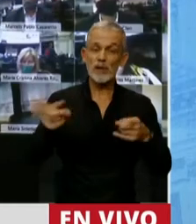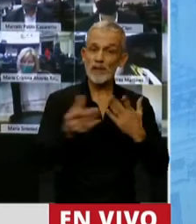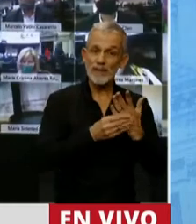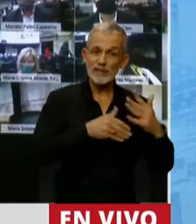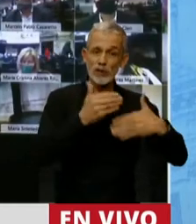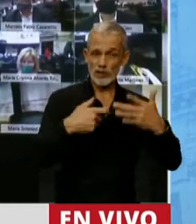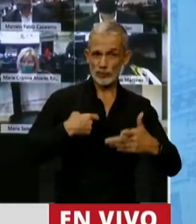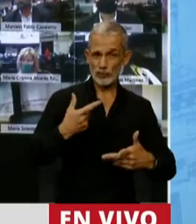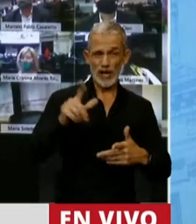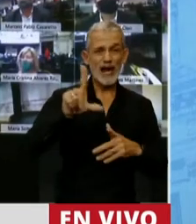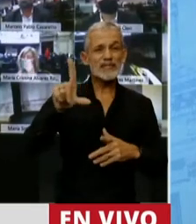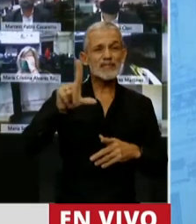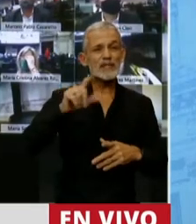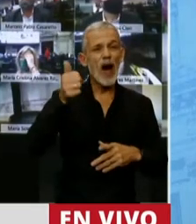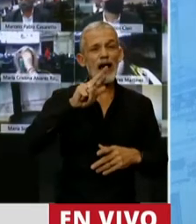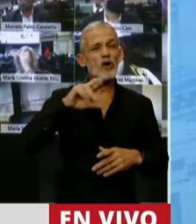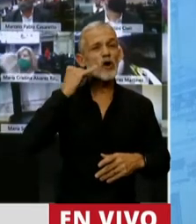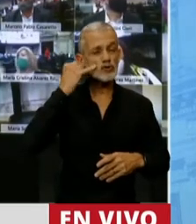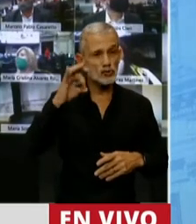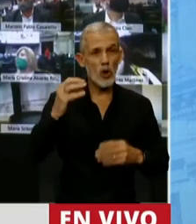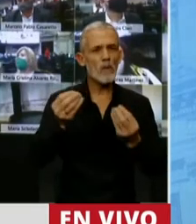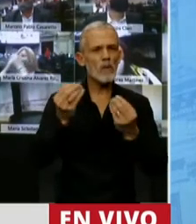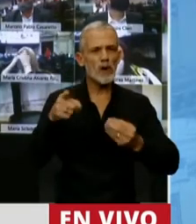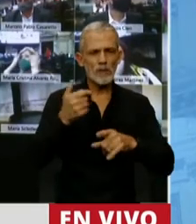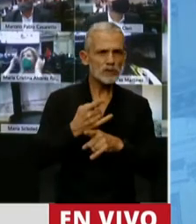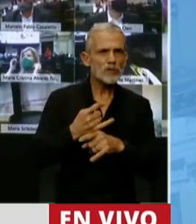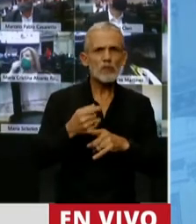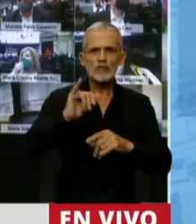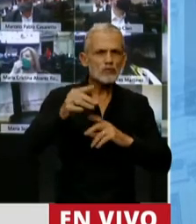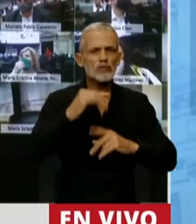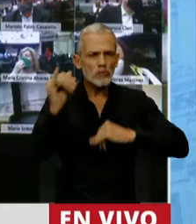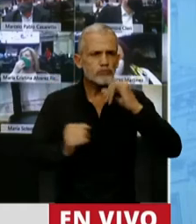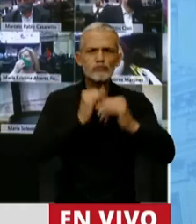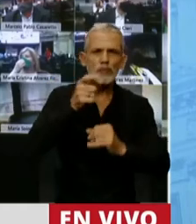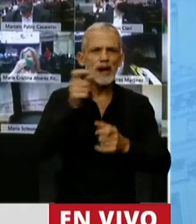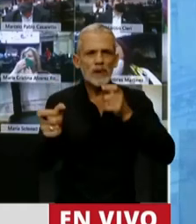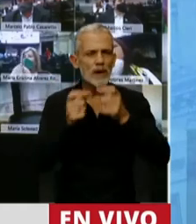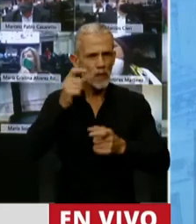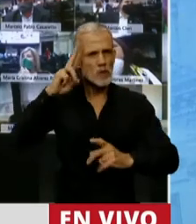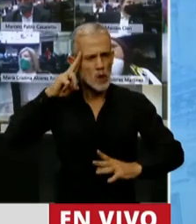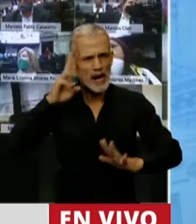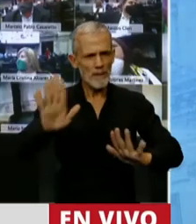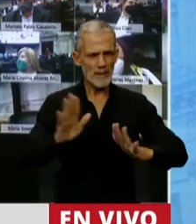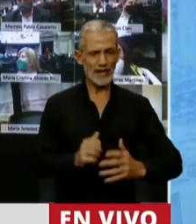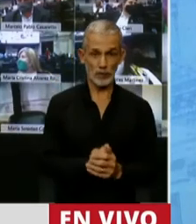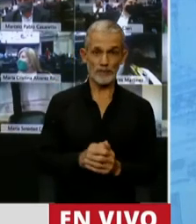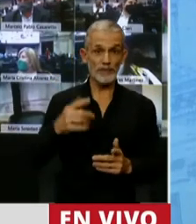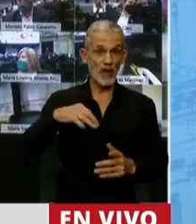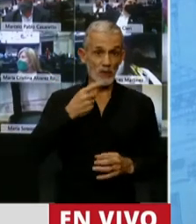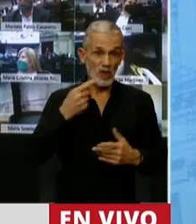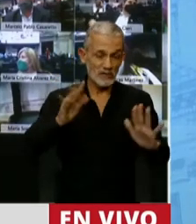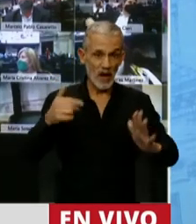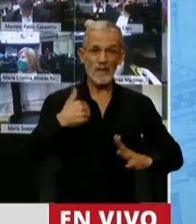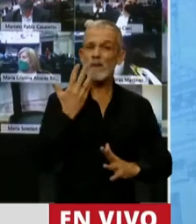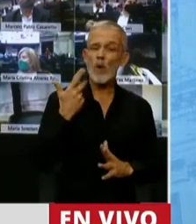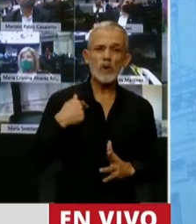de Desarrollo Social, el licenciado Daniel Arroyo, porque siempre está dispuesto a brindar respuestas con respeto. Debo decir que me hubiese